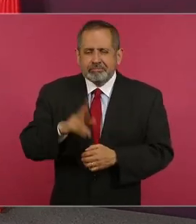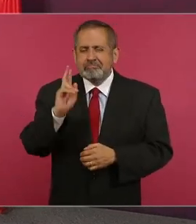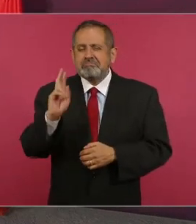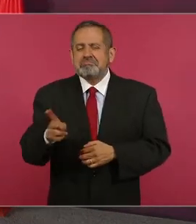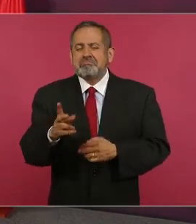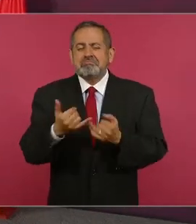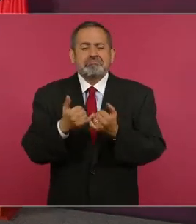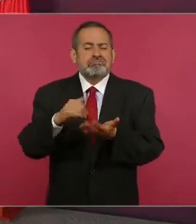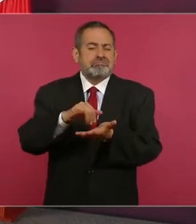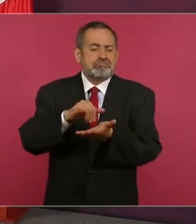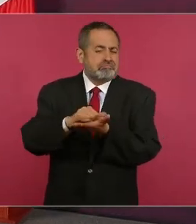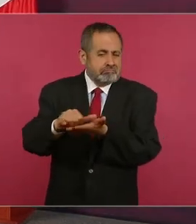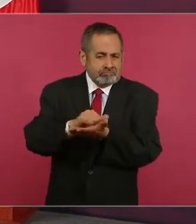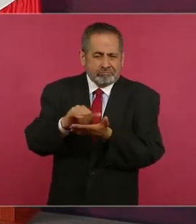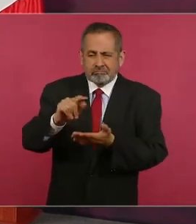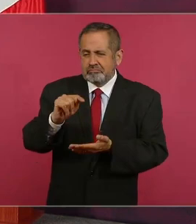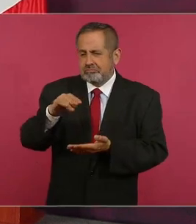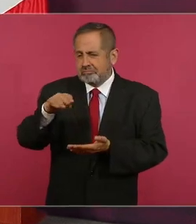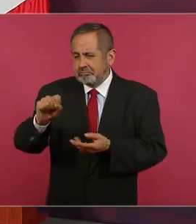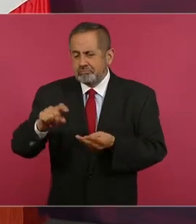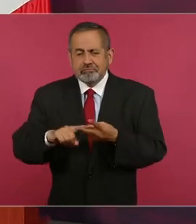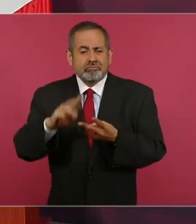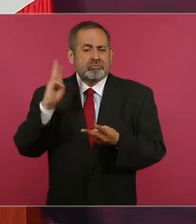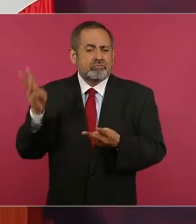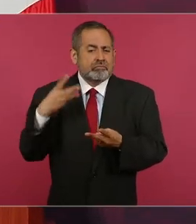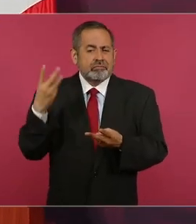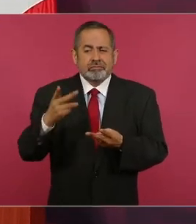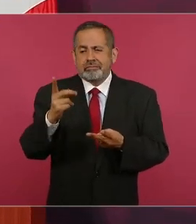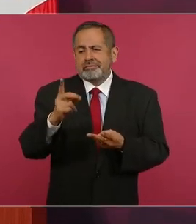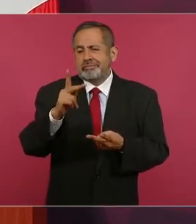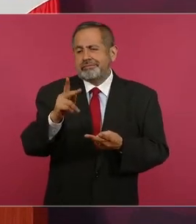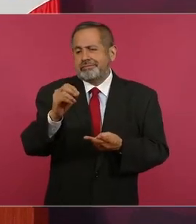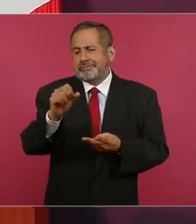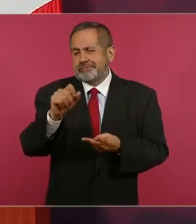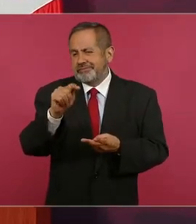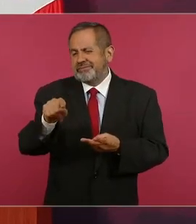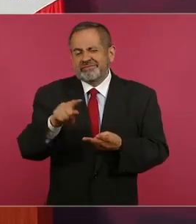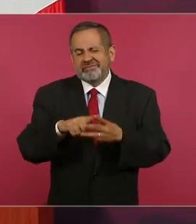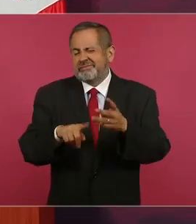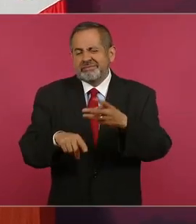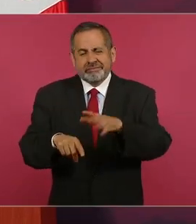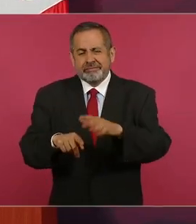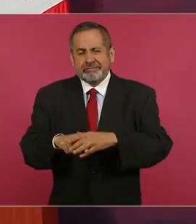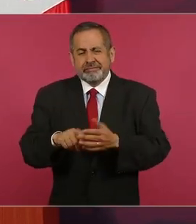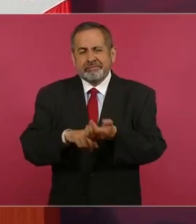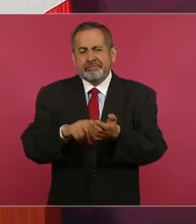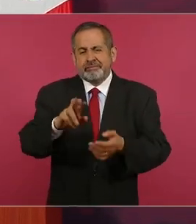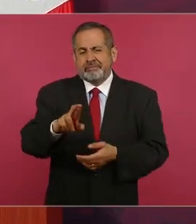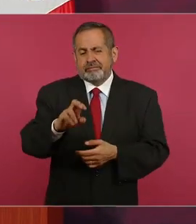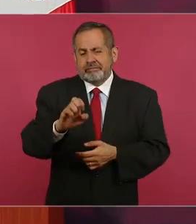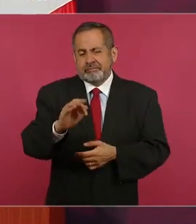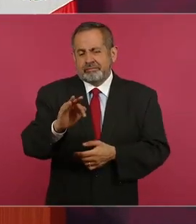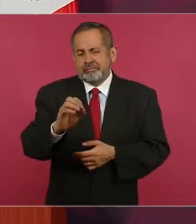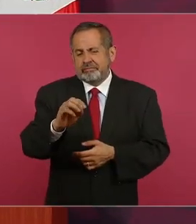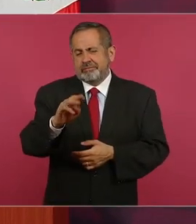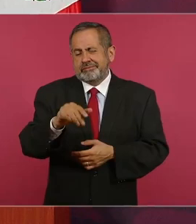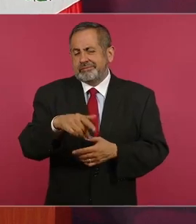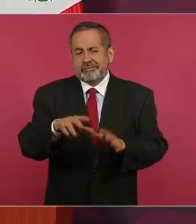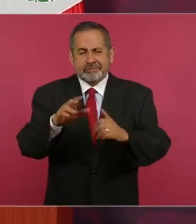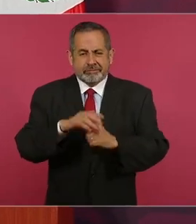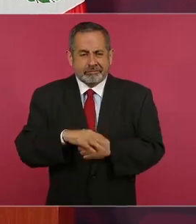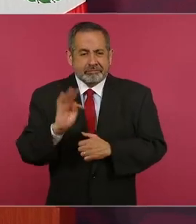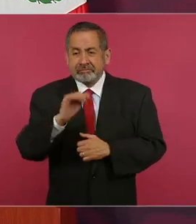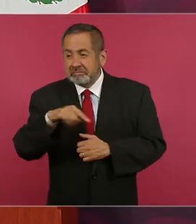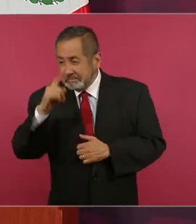Times, Washington Post, como el Reforma, puede ser que le